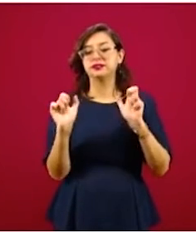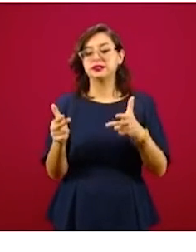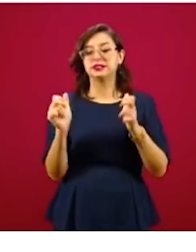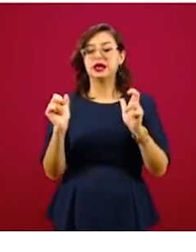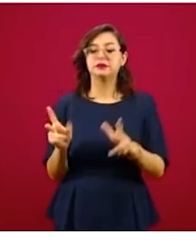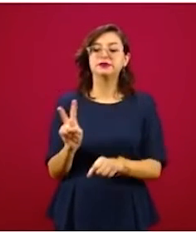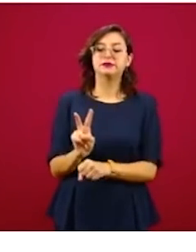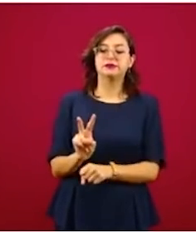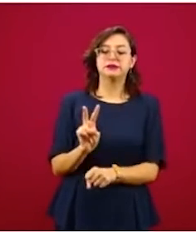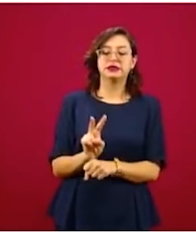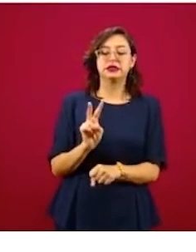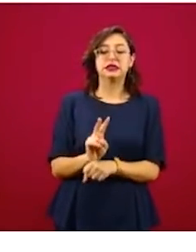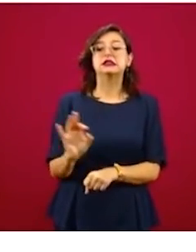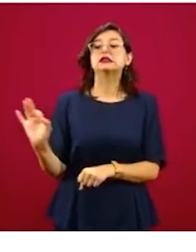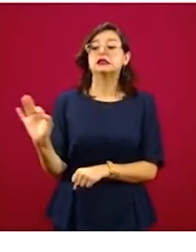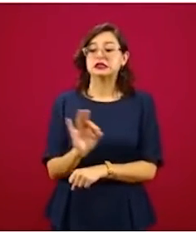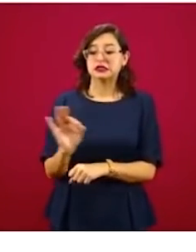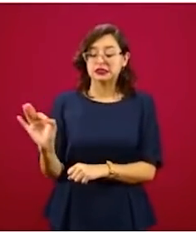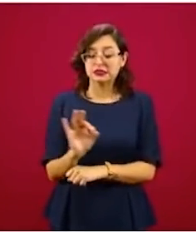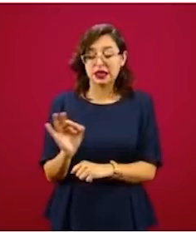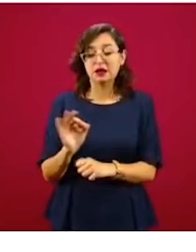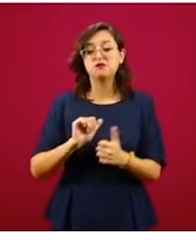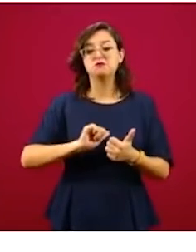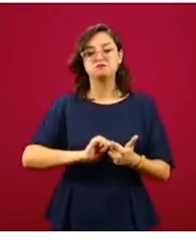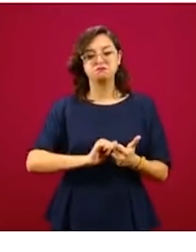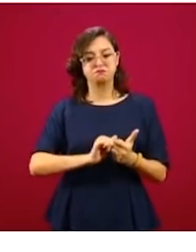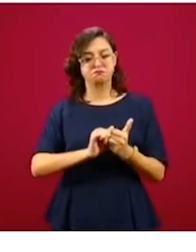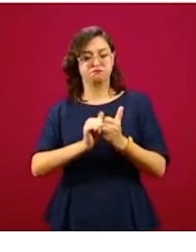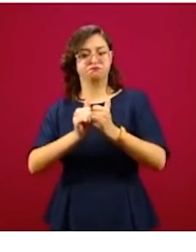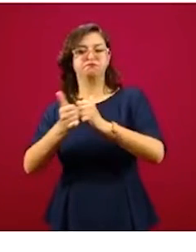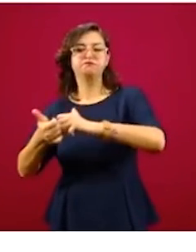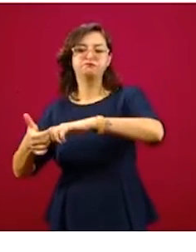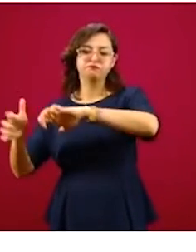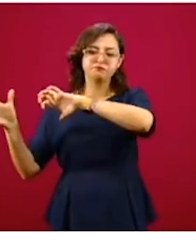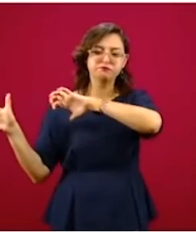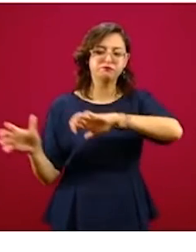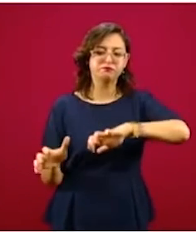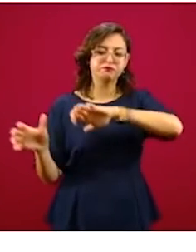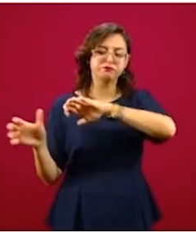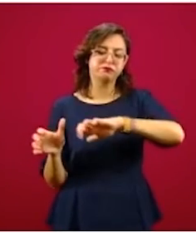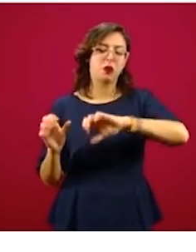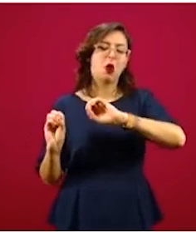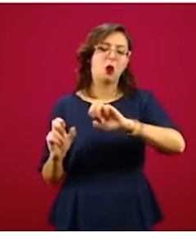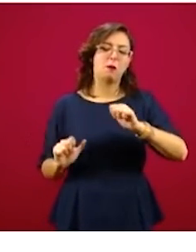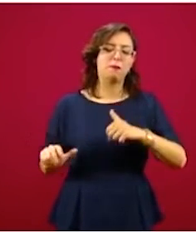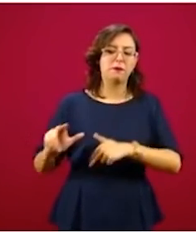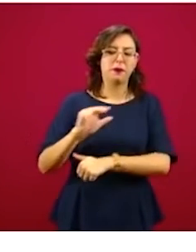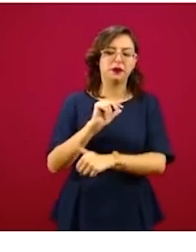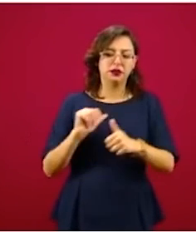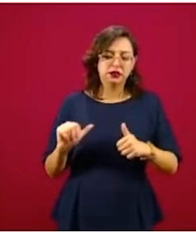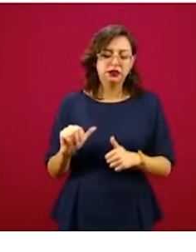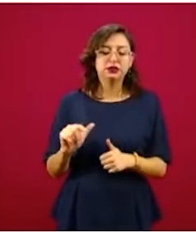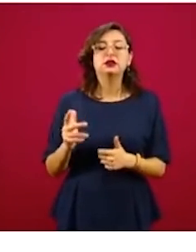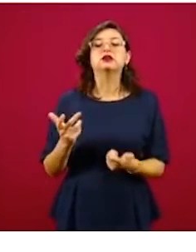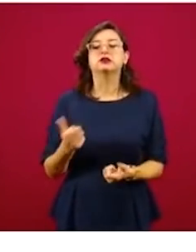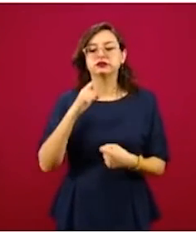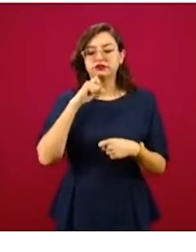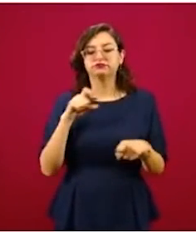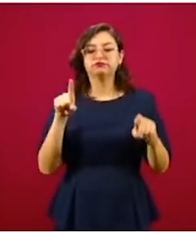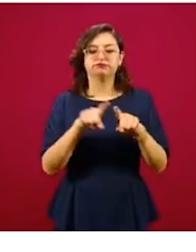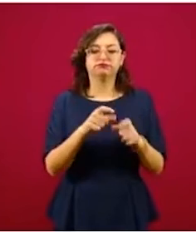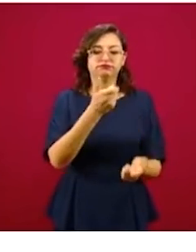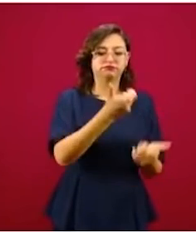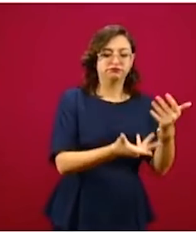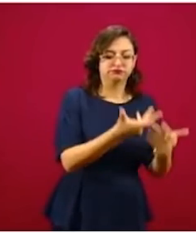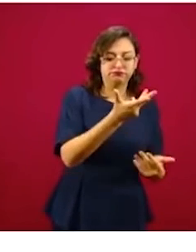que eventualmente podría tener posibilidad de ser un ciclón tropical. Estos datos, tanto de incendios